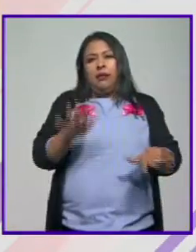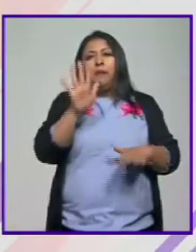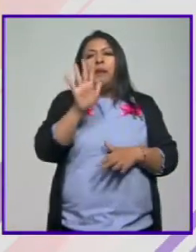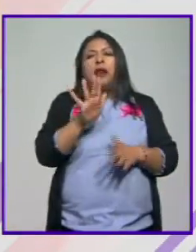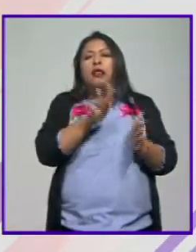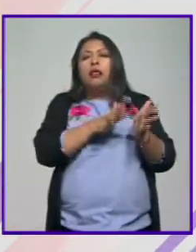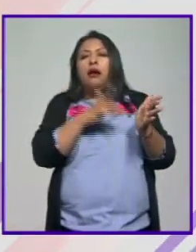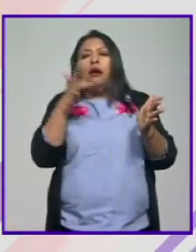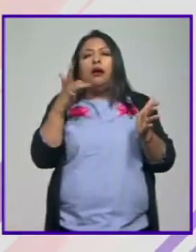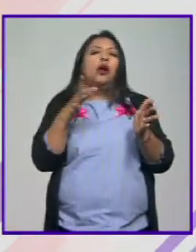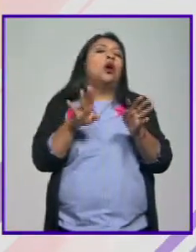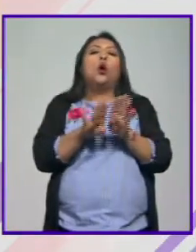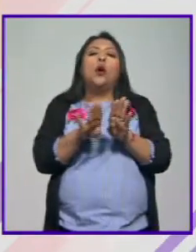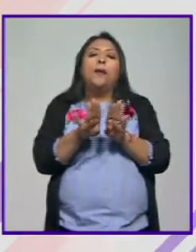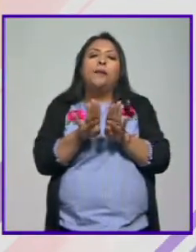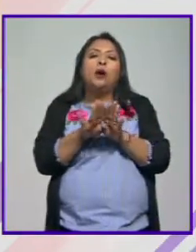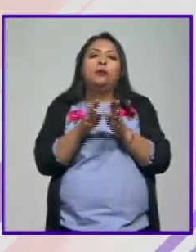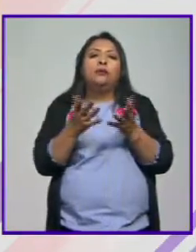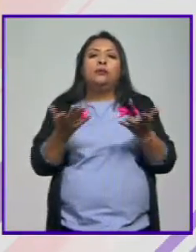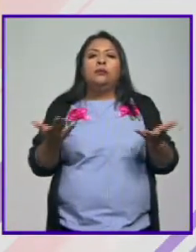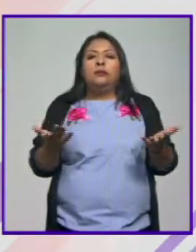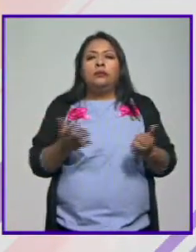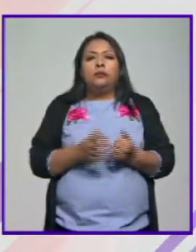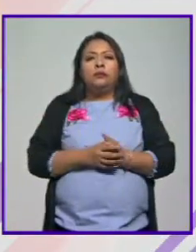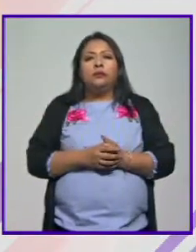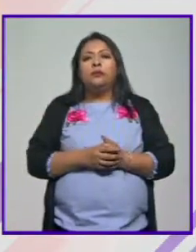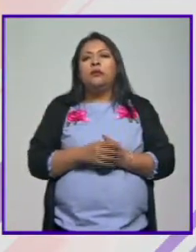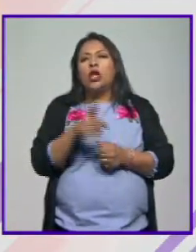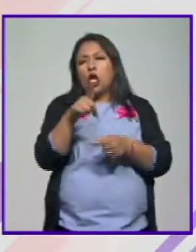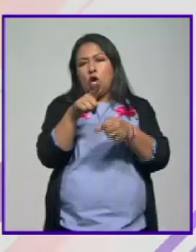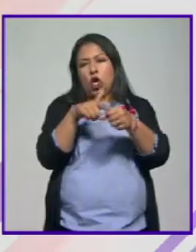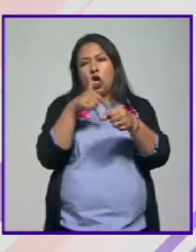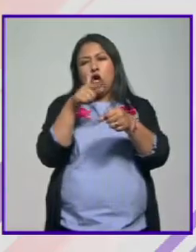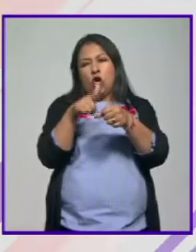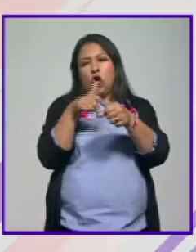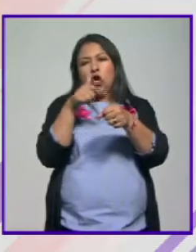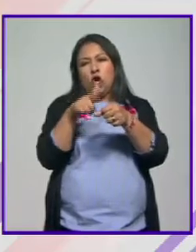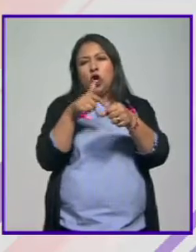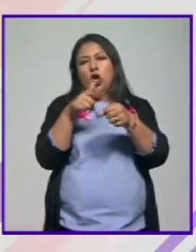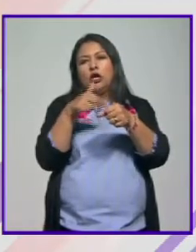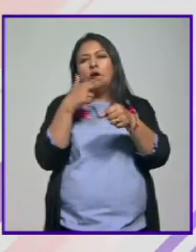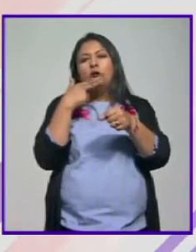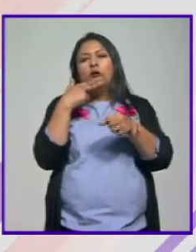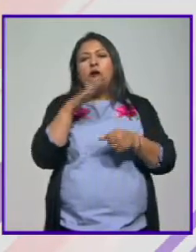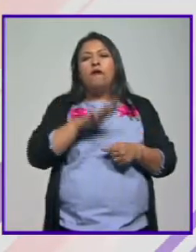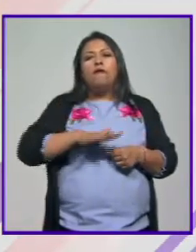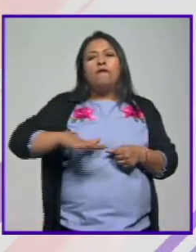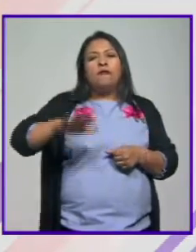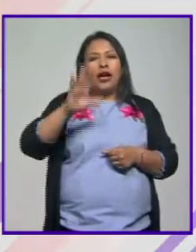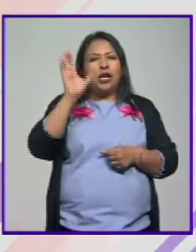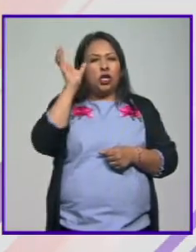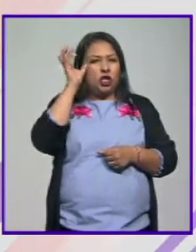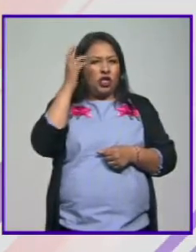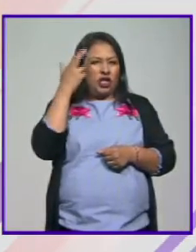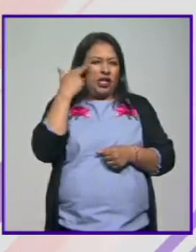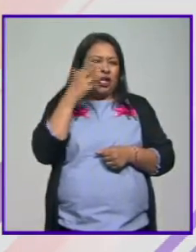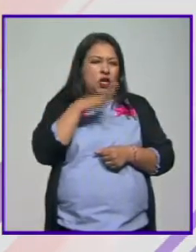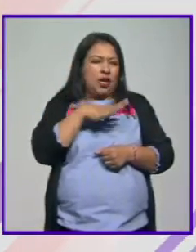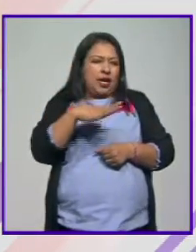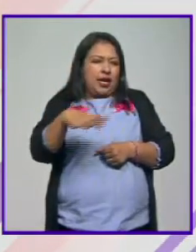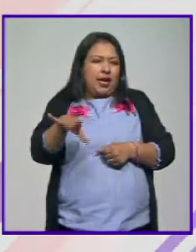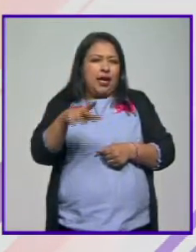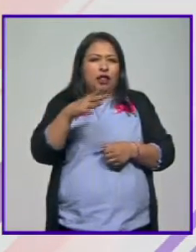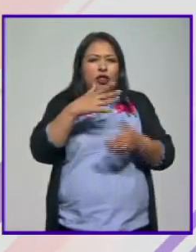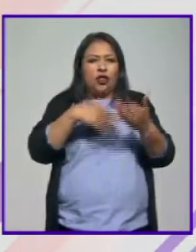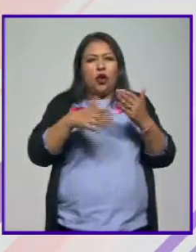basándonos en en en los colores básicos del barrio chino son ¿no? o del en general de toda